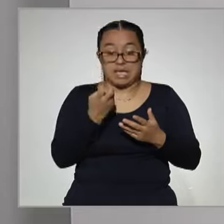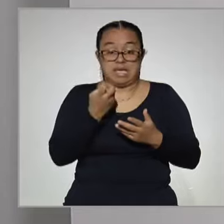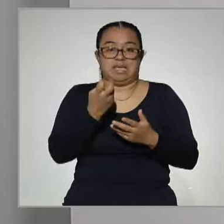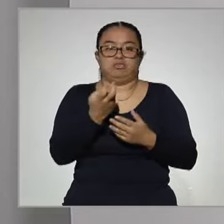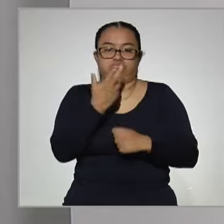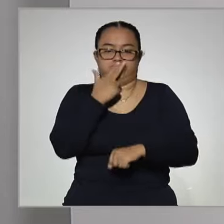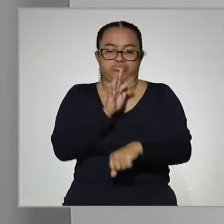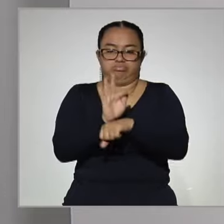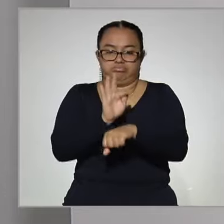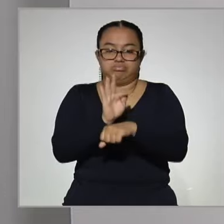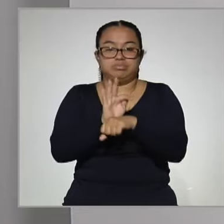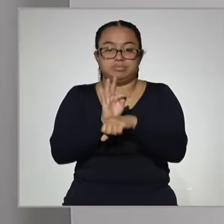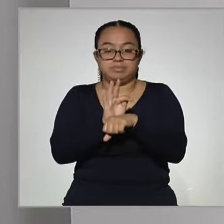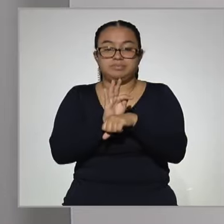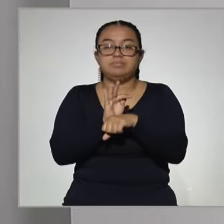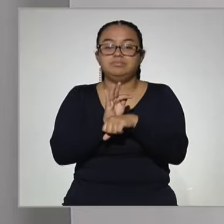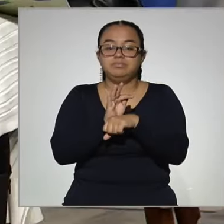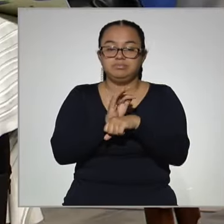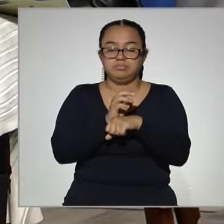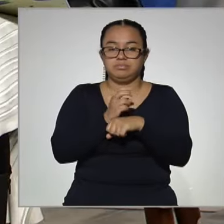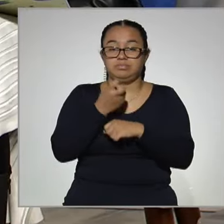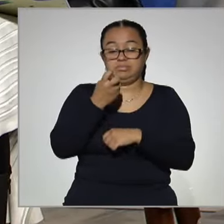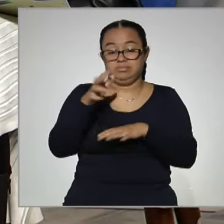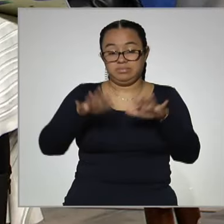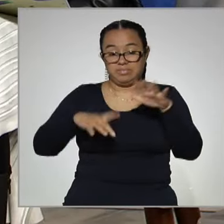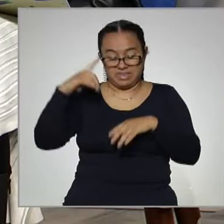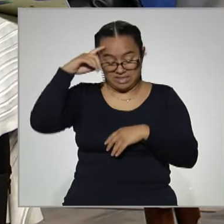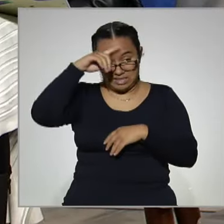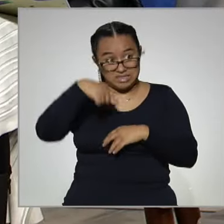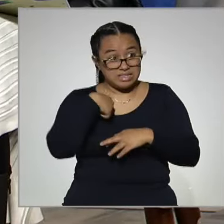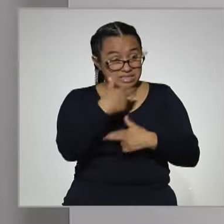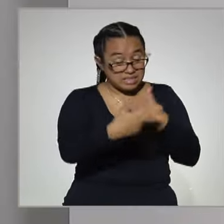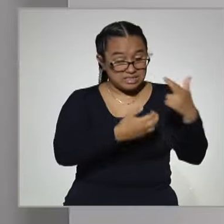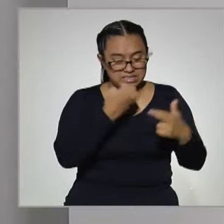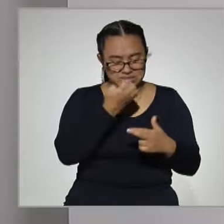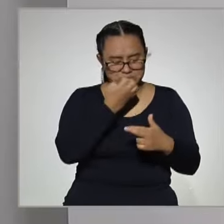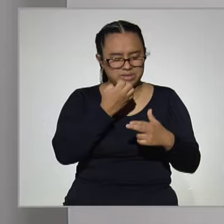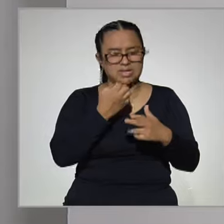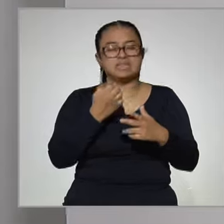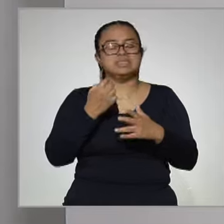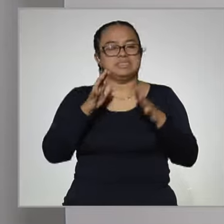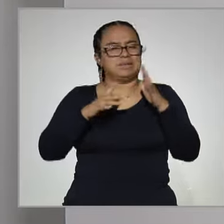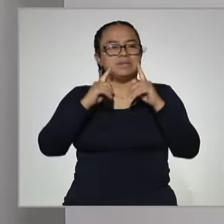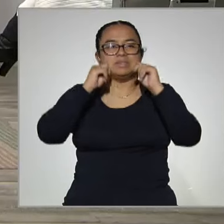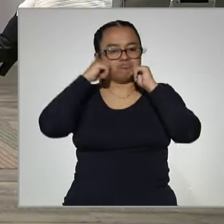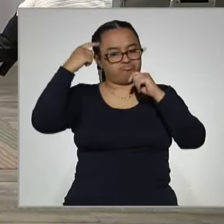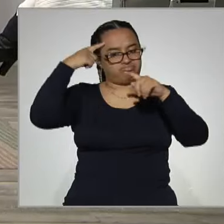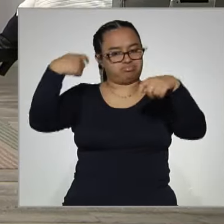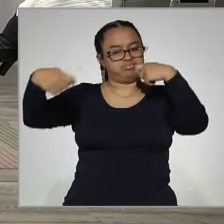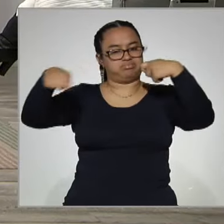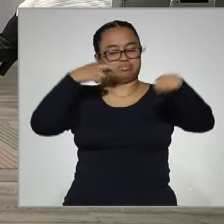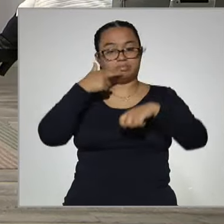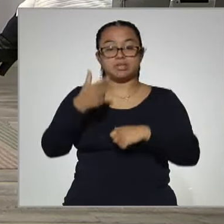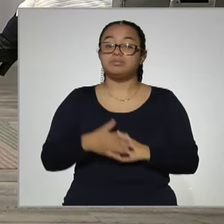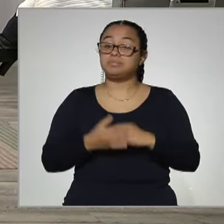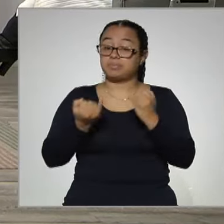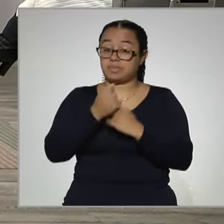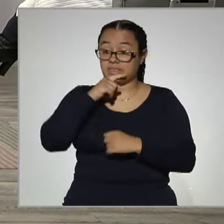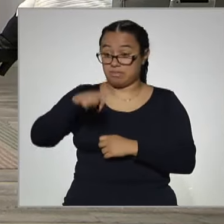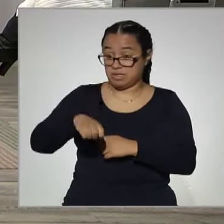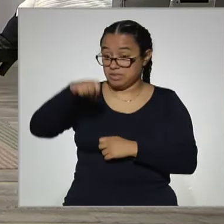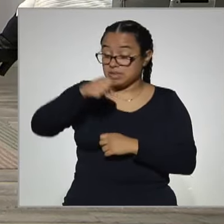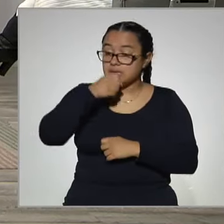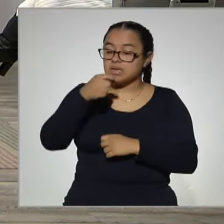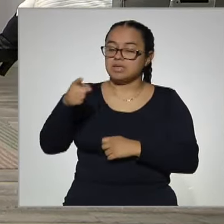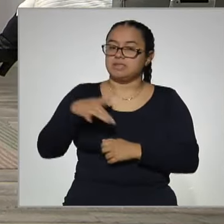son beneficios que también un desafío como este de regresar a la escuela te pueden dar. Y además en el ánimo de las personas adultas